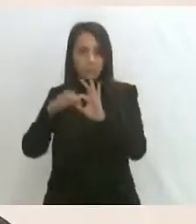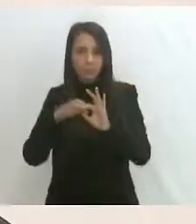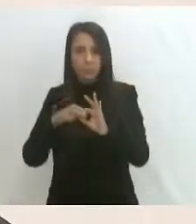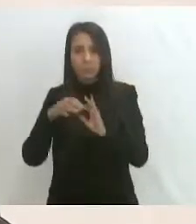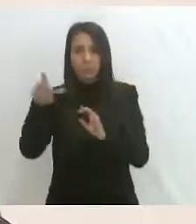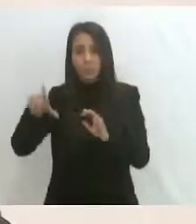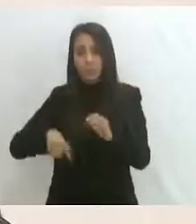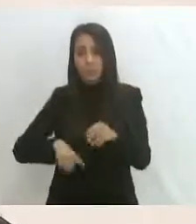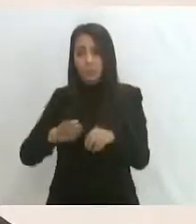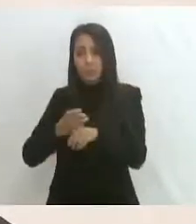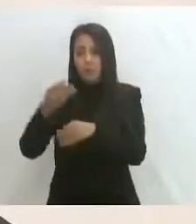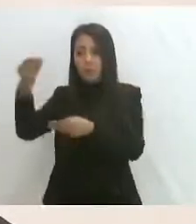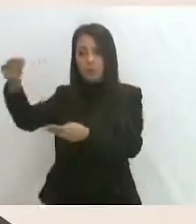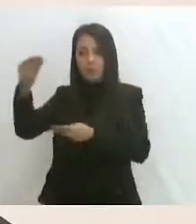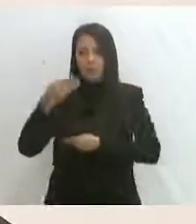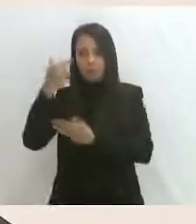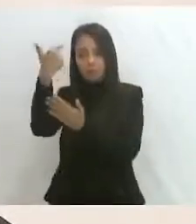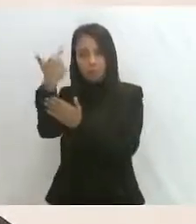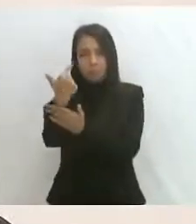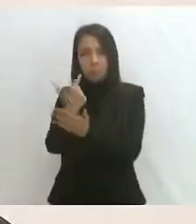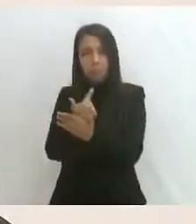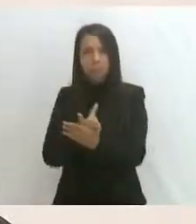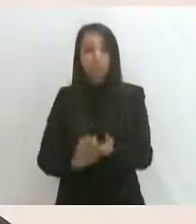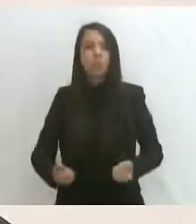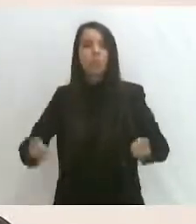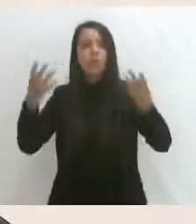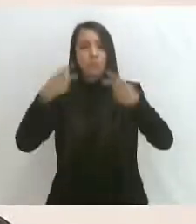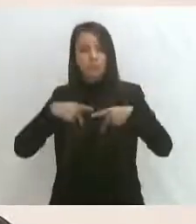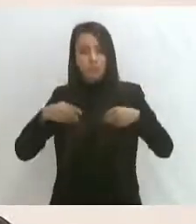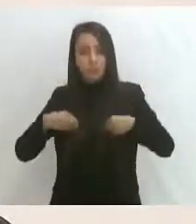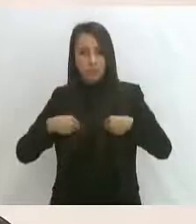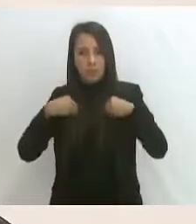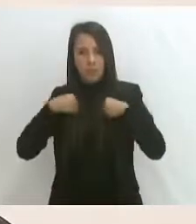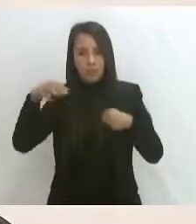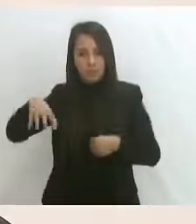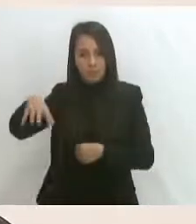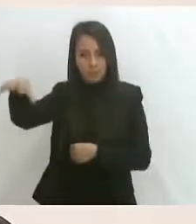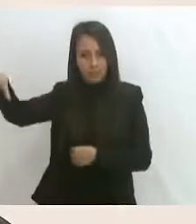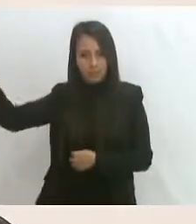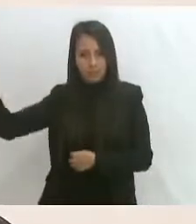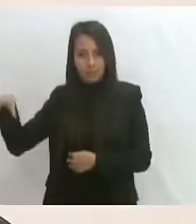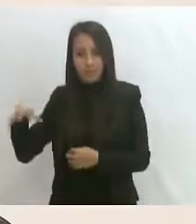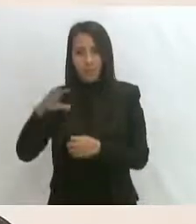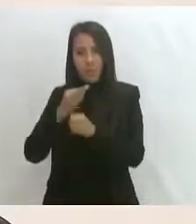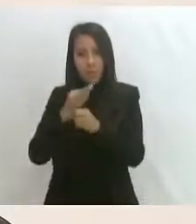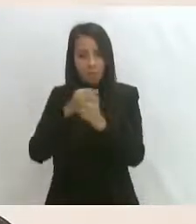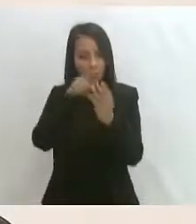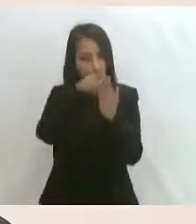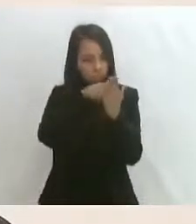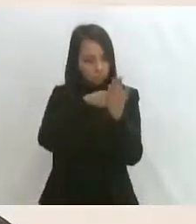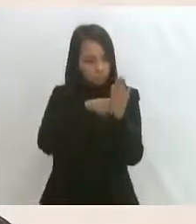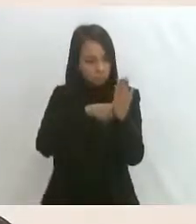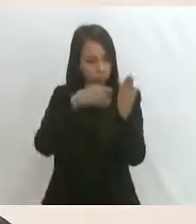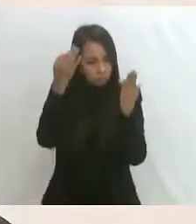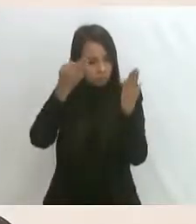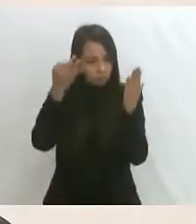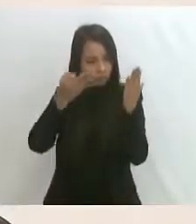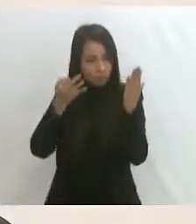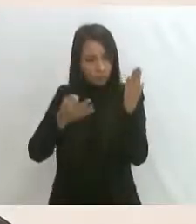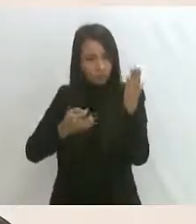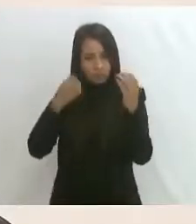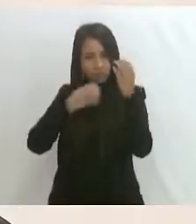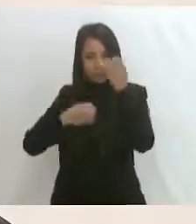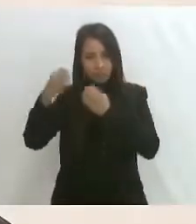de residentes, el cual nosotros estamos verificando, lo estamos validando, y a todos